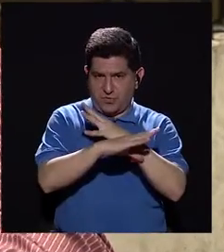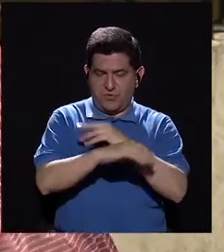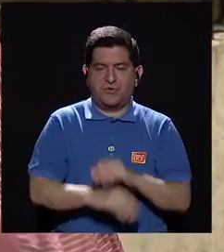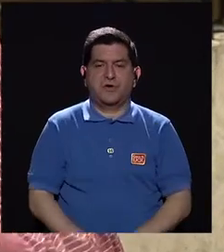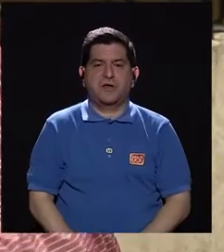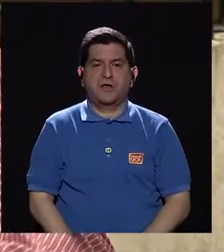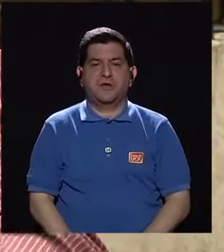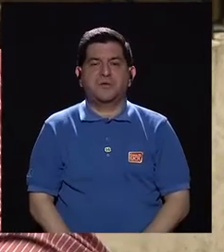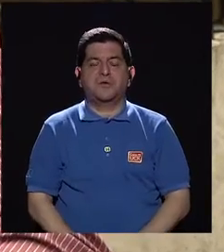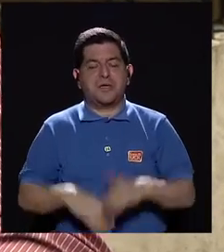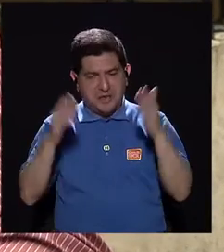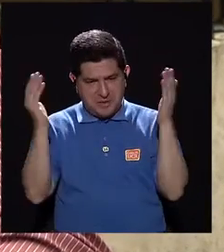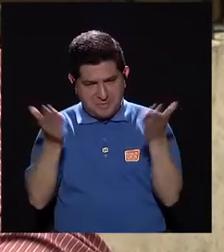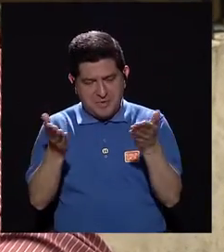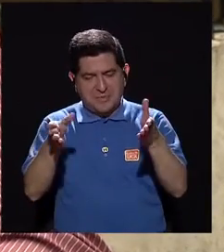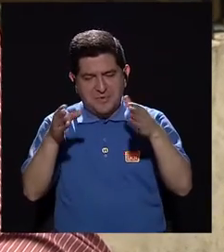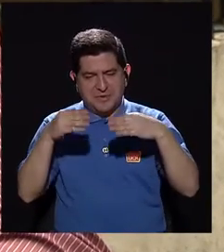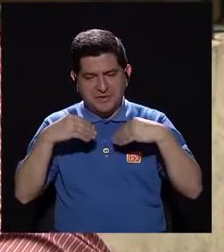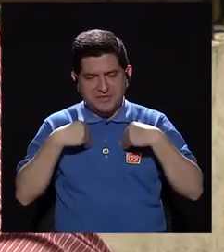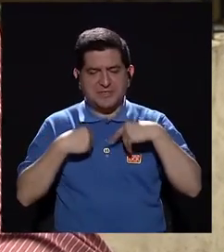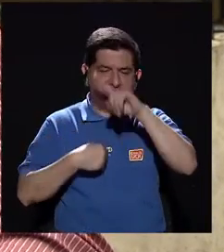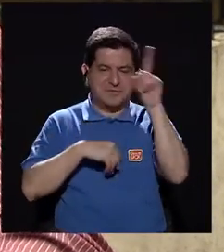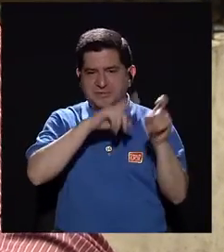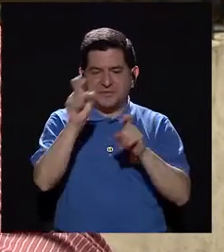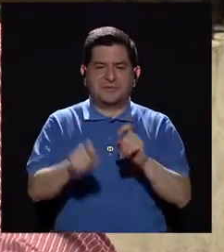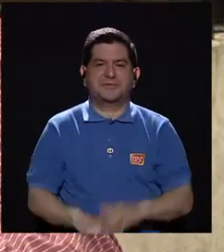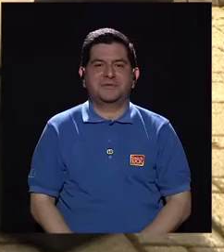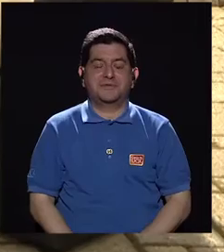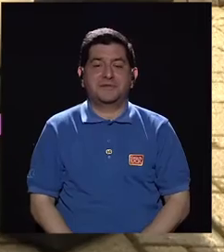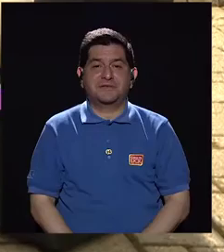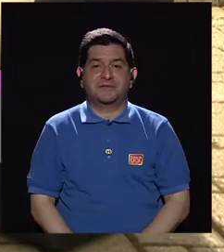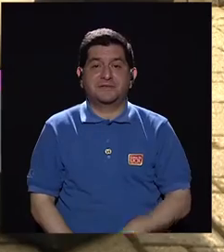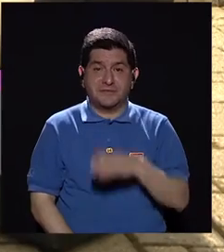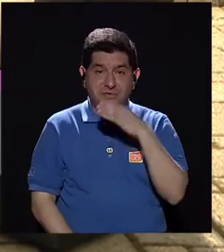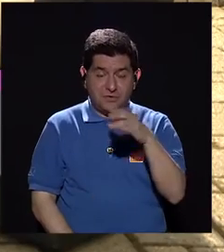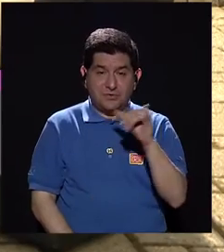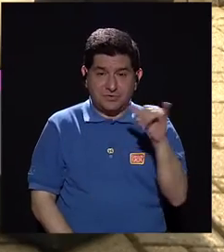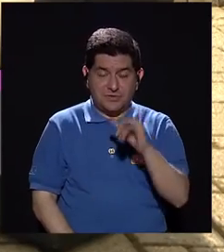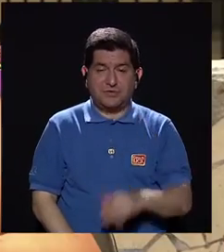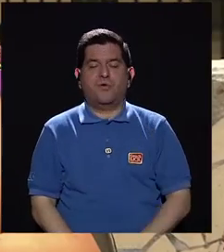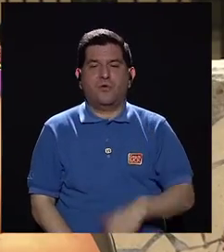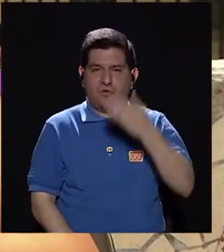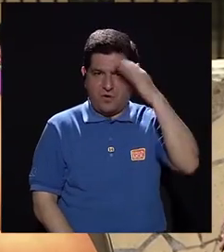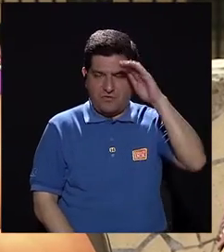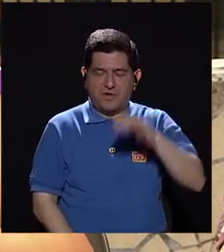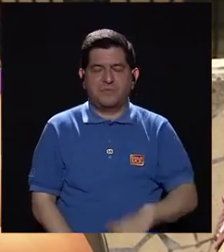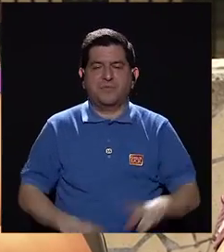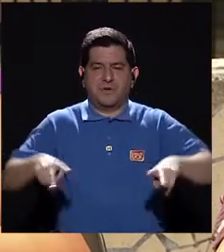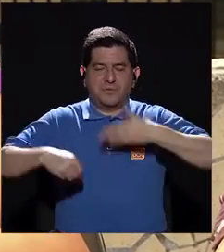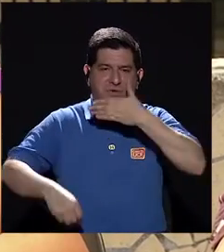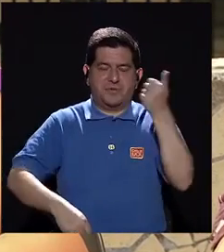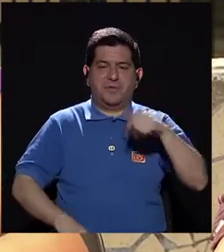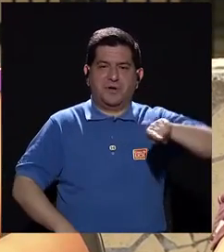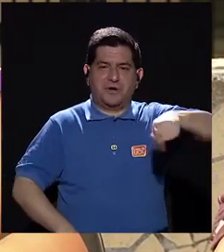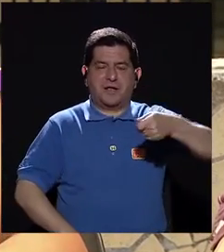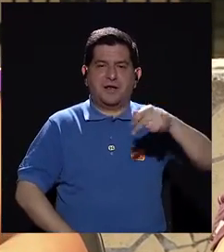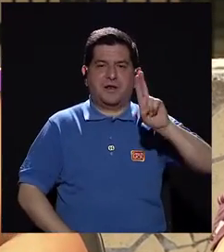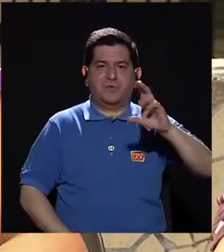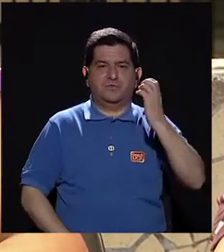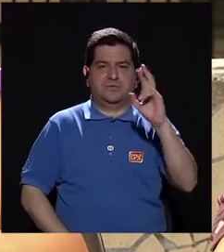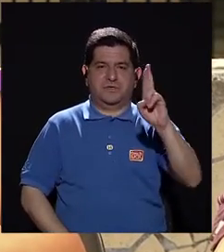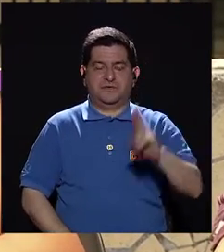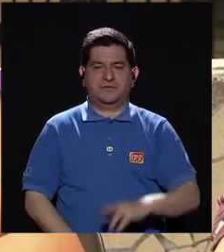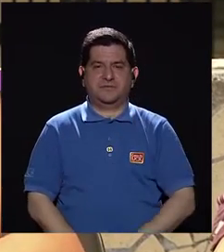electrónico y allá, bienvenidas serían sus consultas. Esta sugerencia las pueden hacer a nuestra página en Facebook, Vivir Mejor,